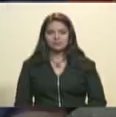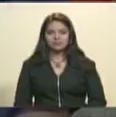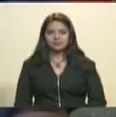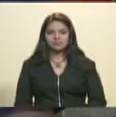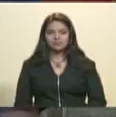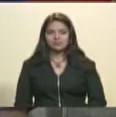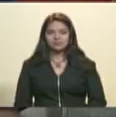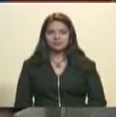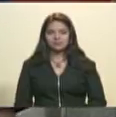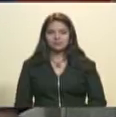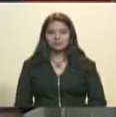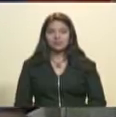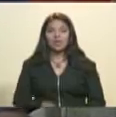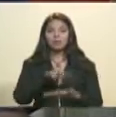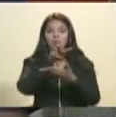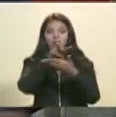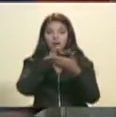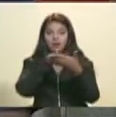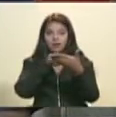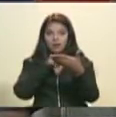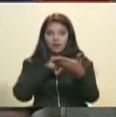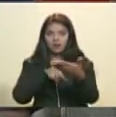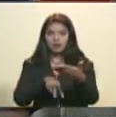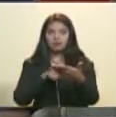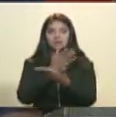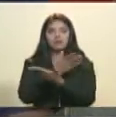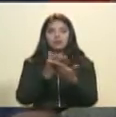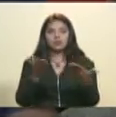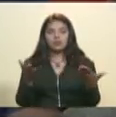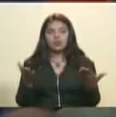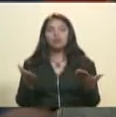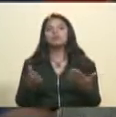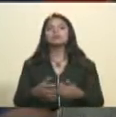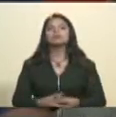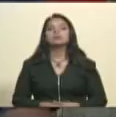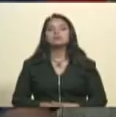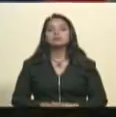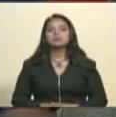Vamos a leer un comunicado en nombre de Diana.